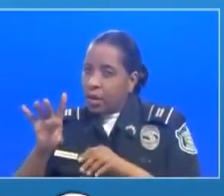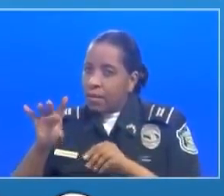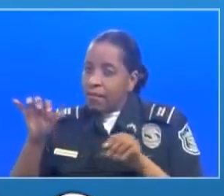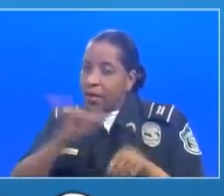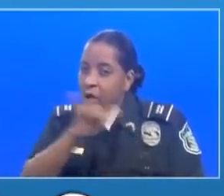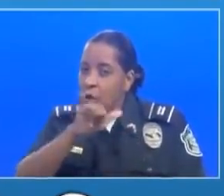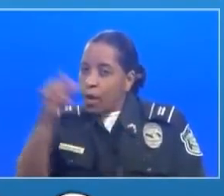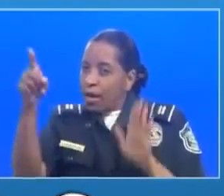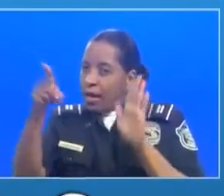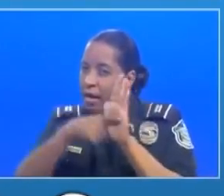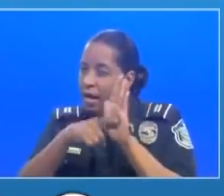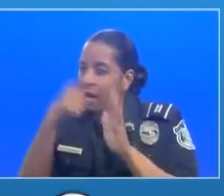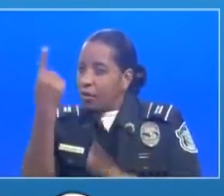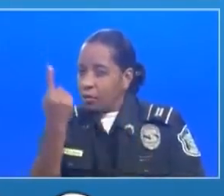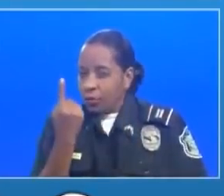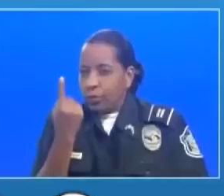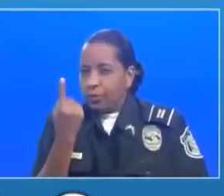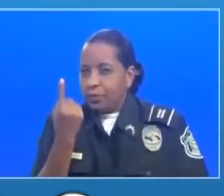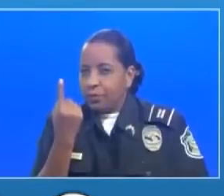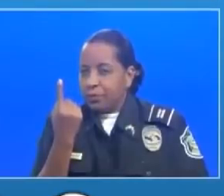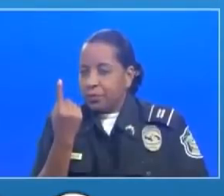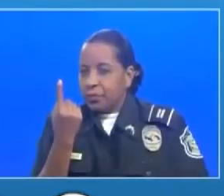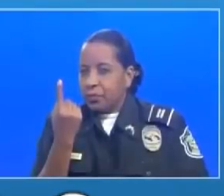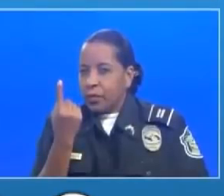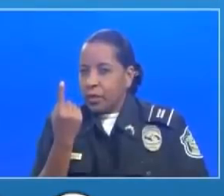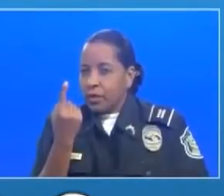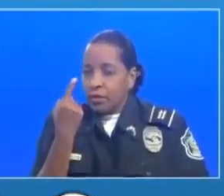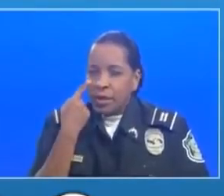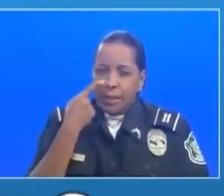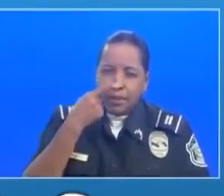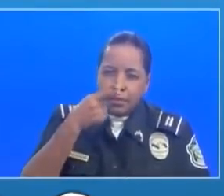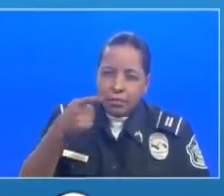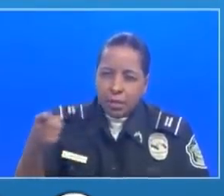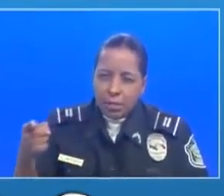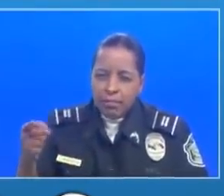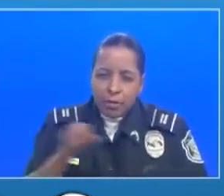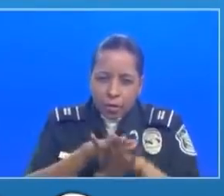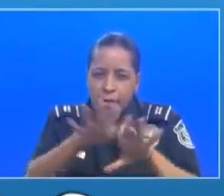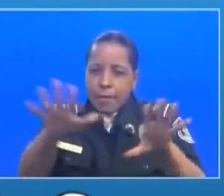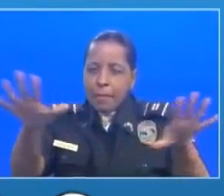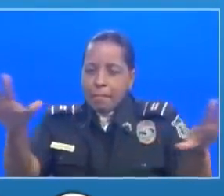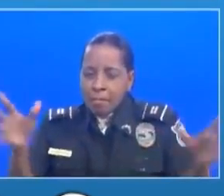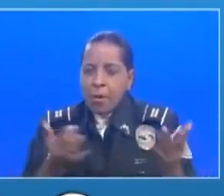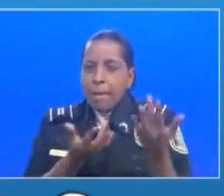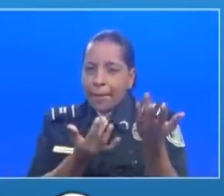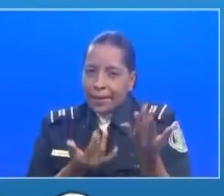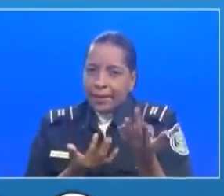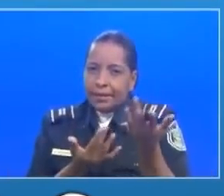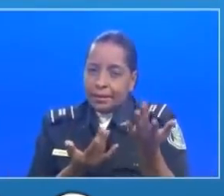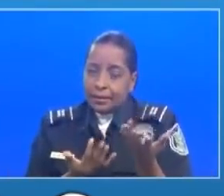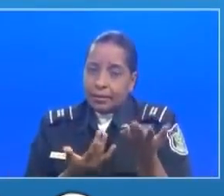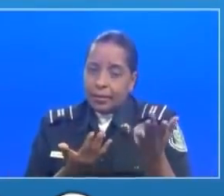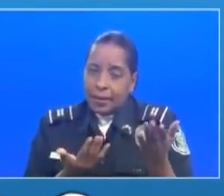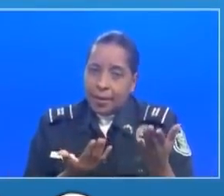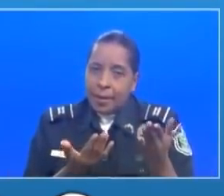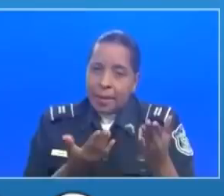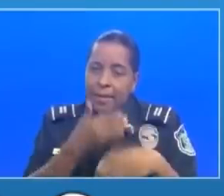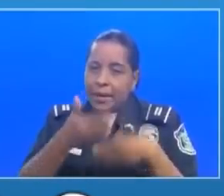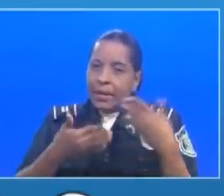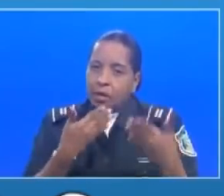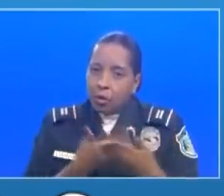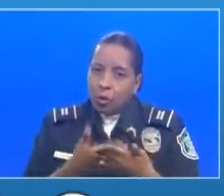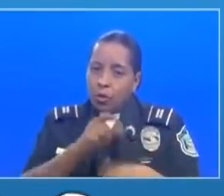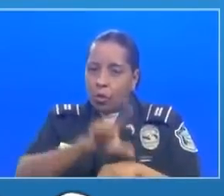se presenta un panorama mucho más esperanzador o por lo menos mucho más